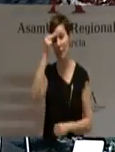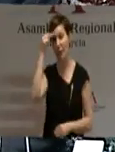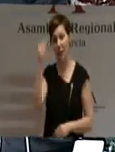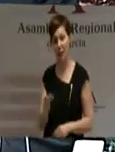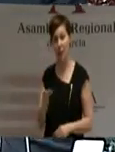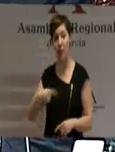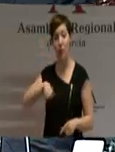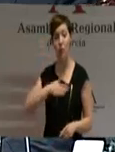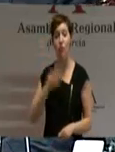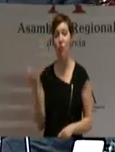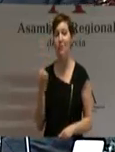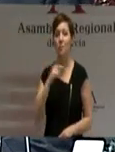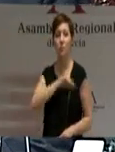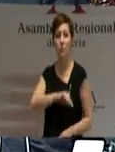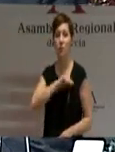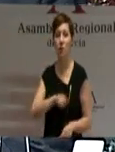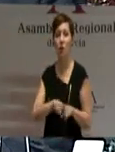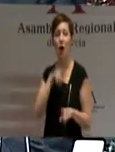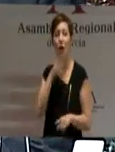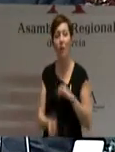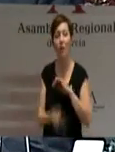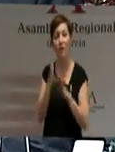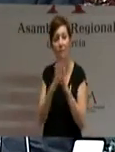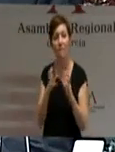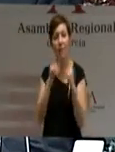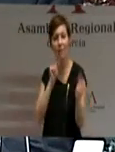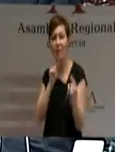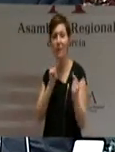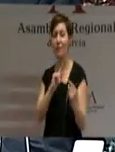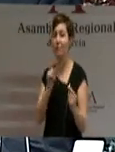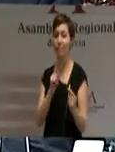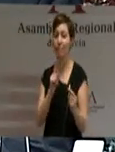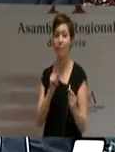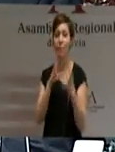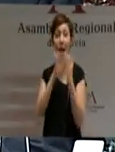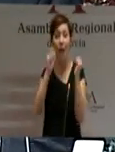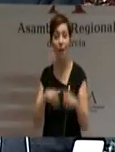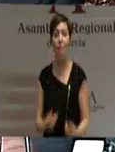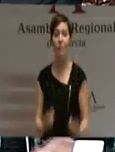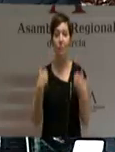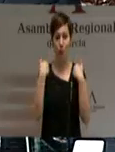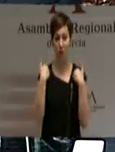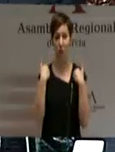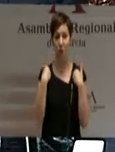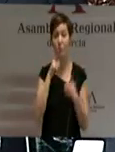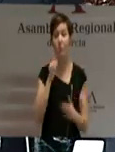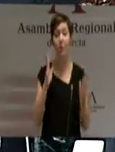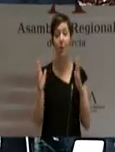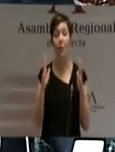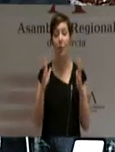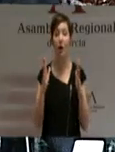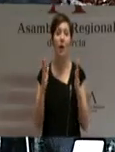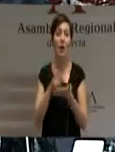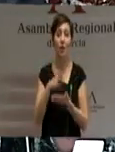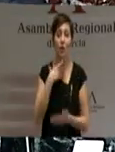conscientes de que no es tiempo de confrontación, sino de responsabilidad. Nos toca gobernar una región en crisis y